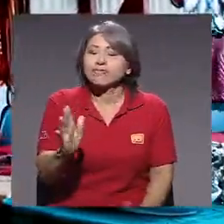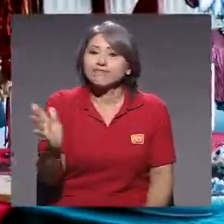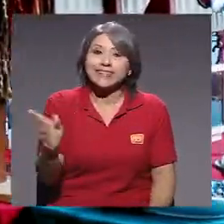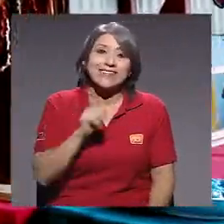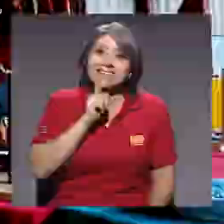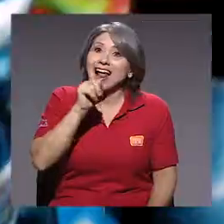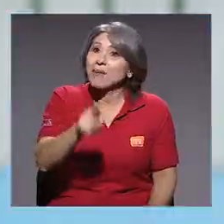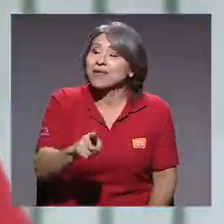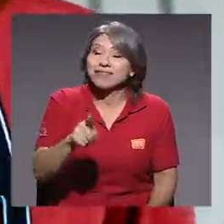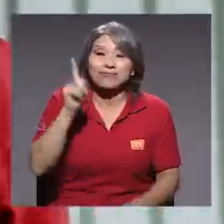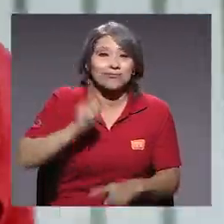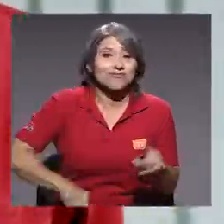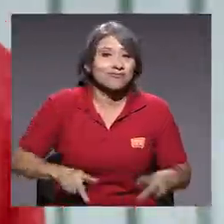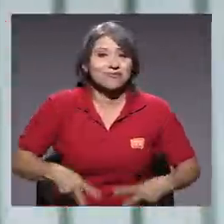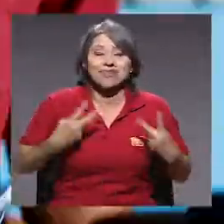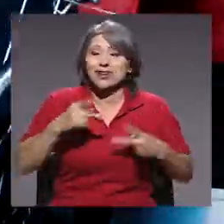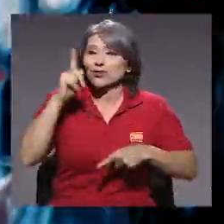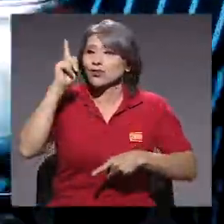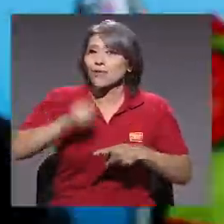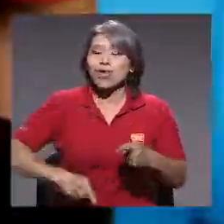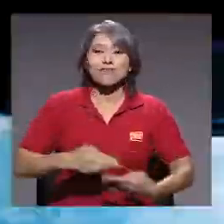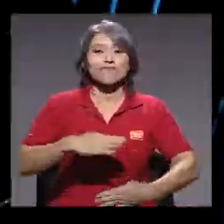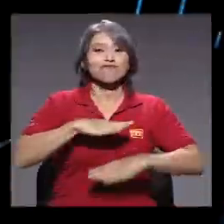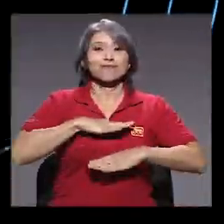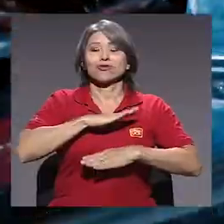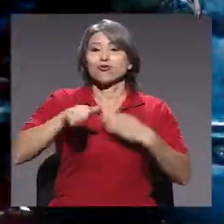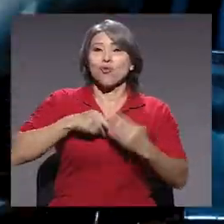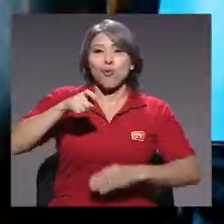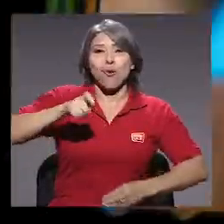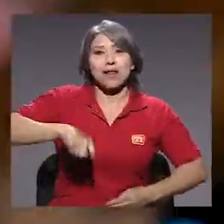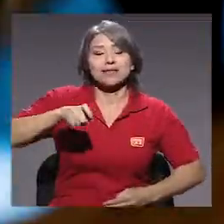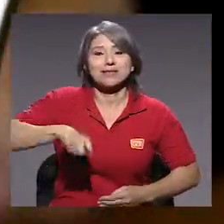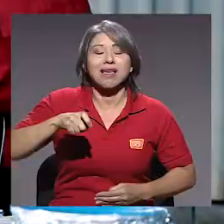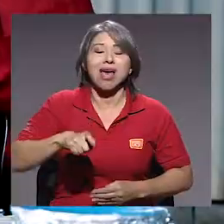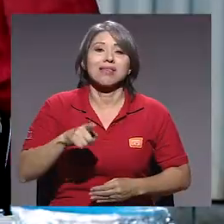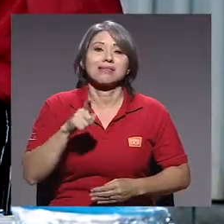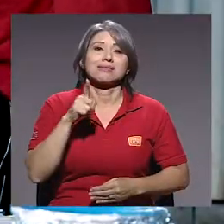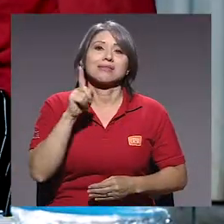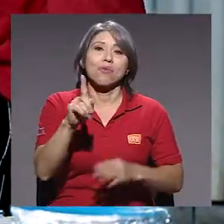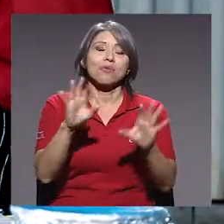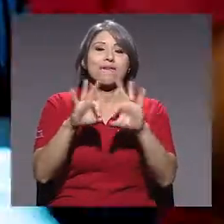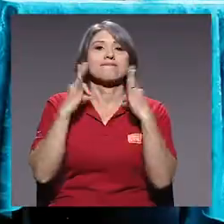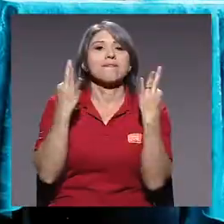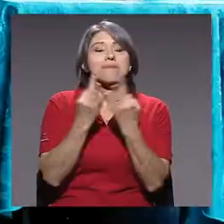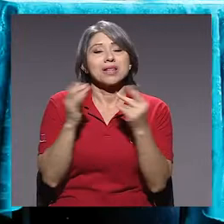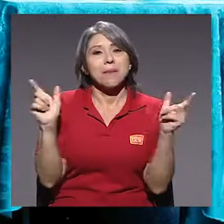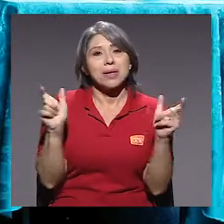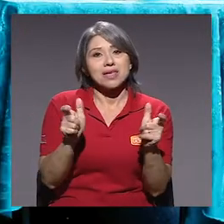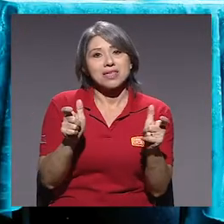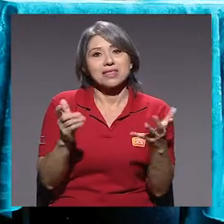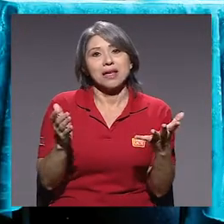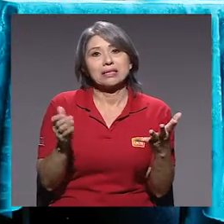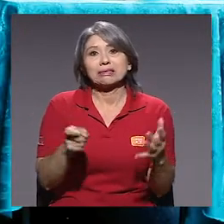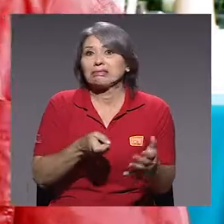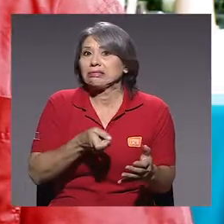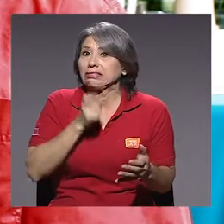Y no, realmente no da para vivir. No da para cubrir todas las necesidades que tiene una familia pequeñita. Con